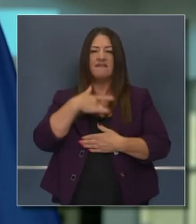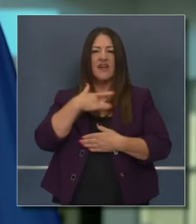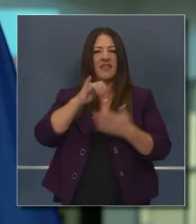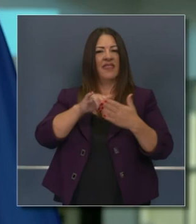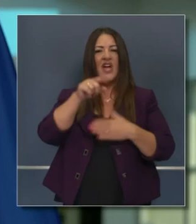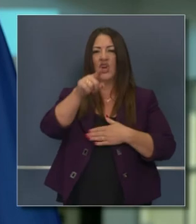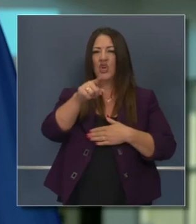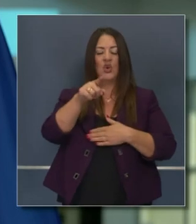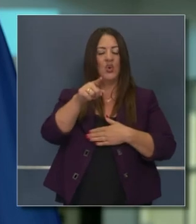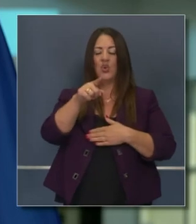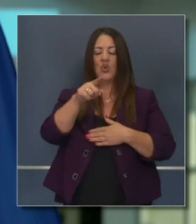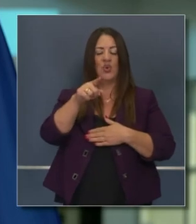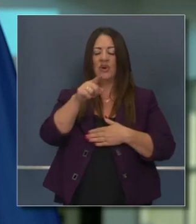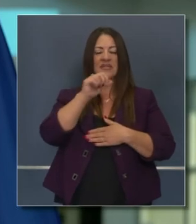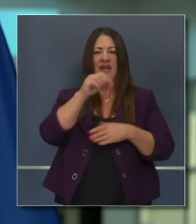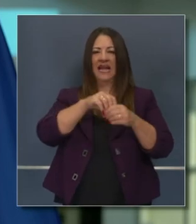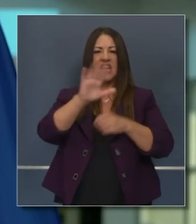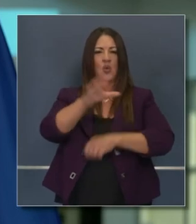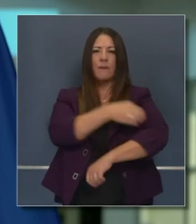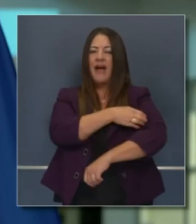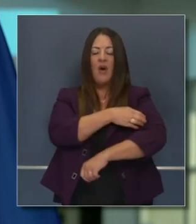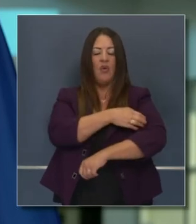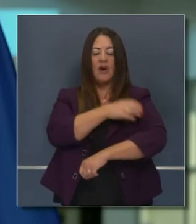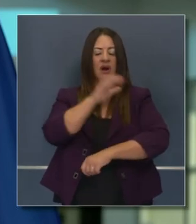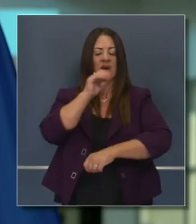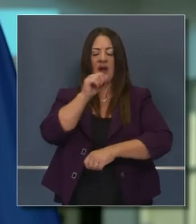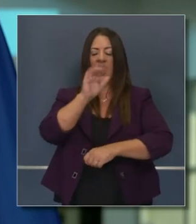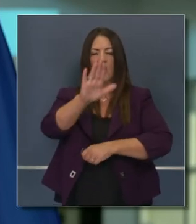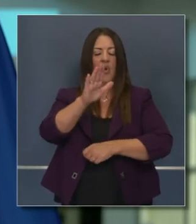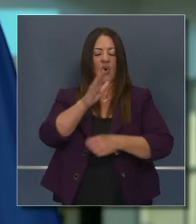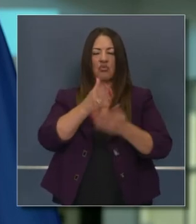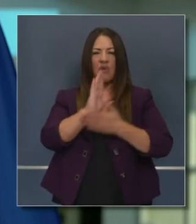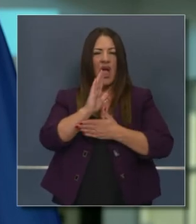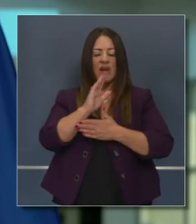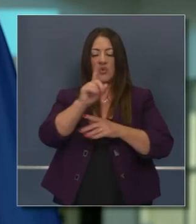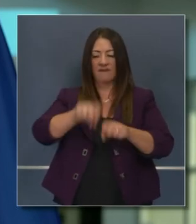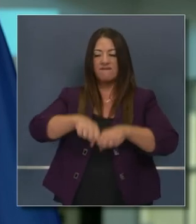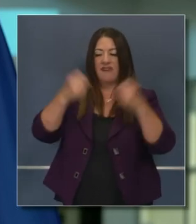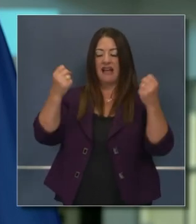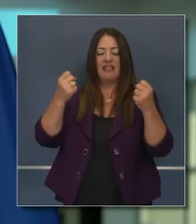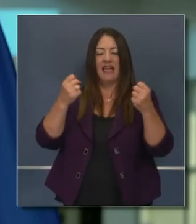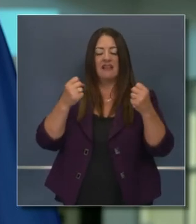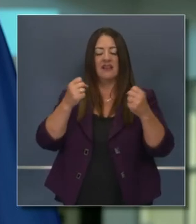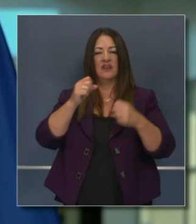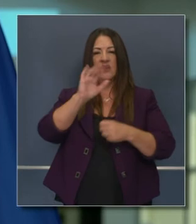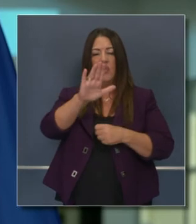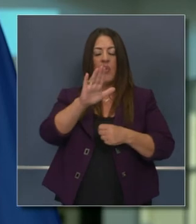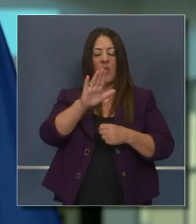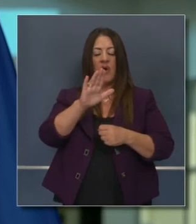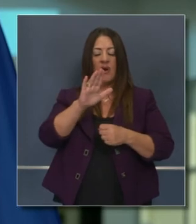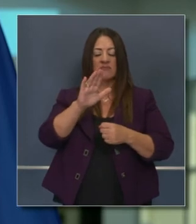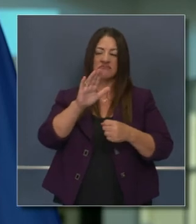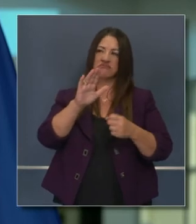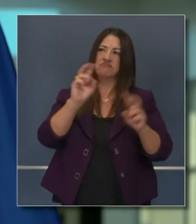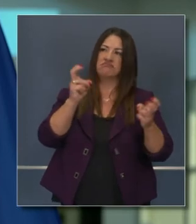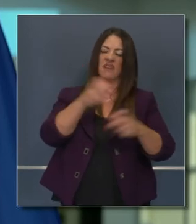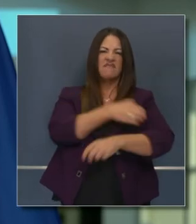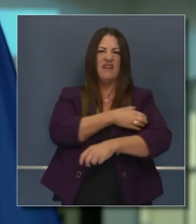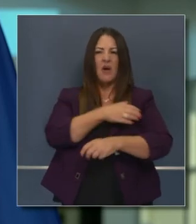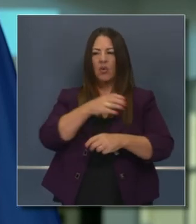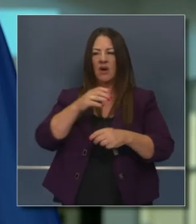excedido su autoridad en base a la Constitución, violando la separación de poderes.